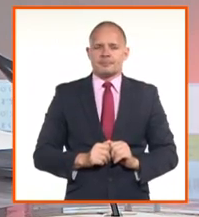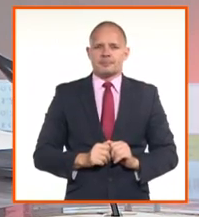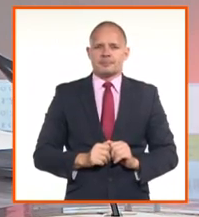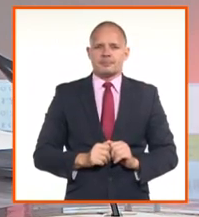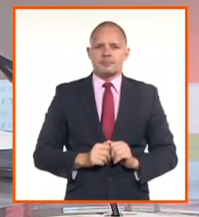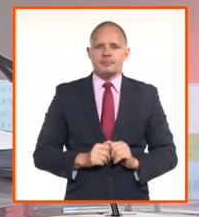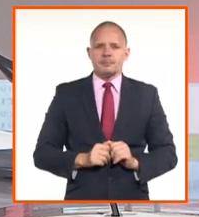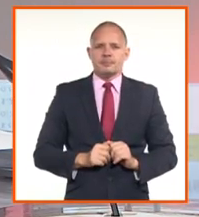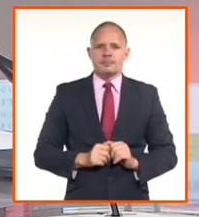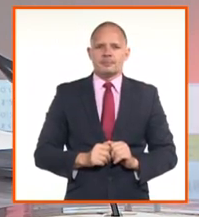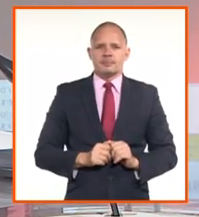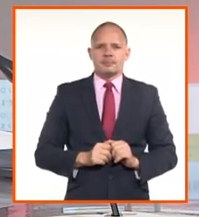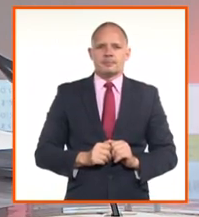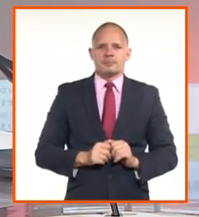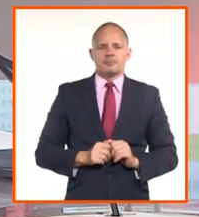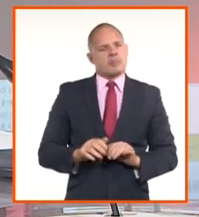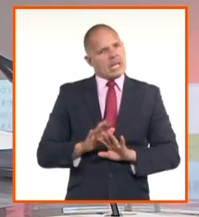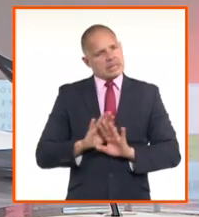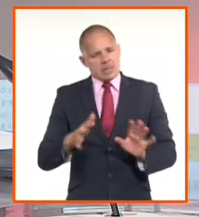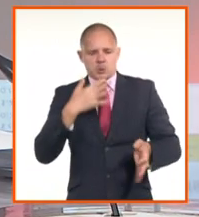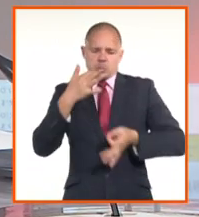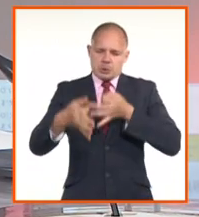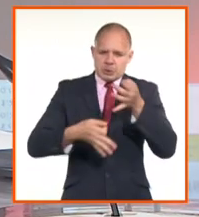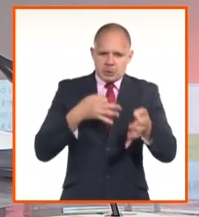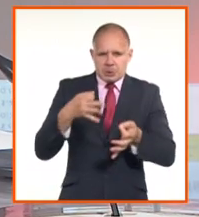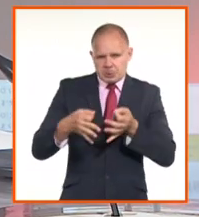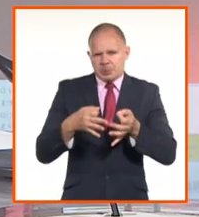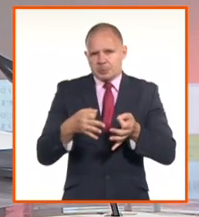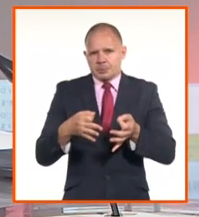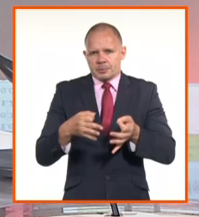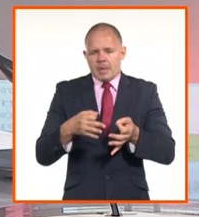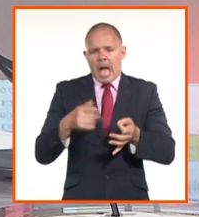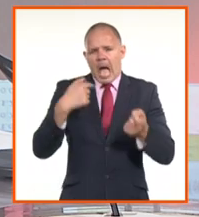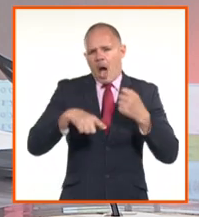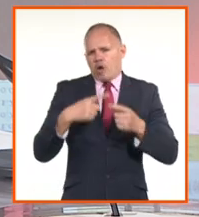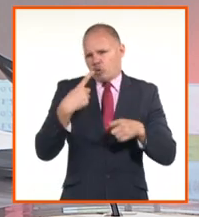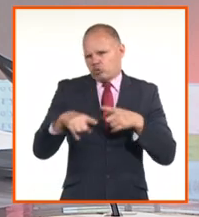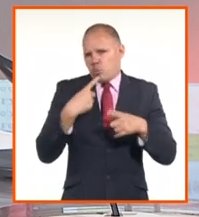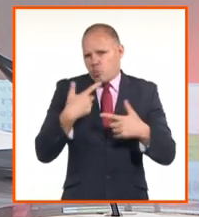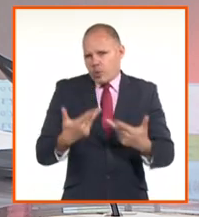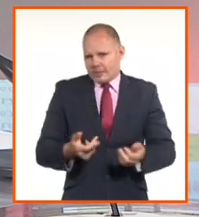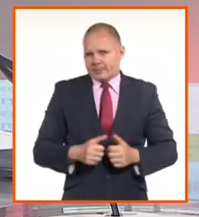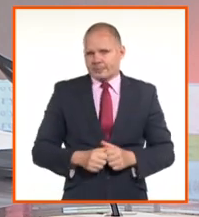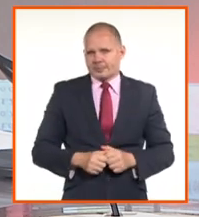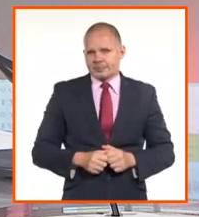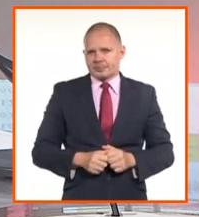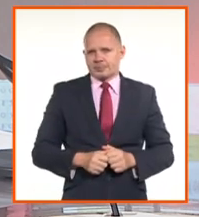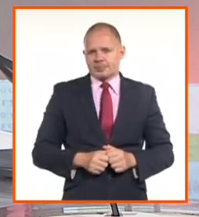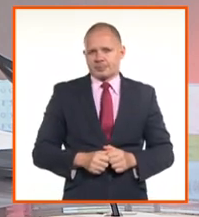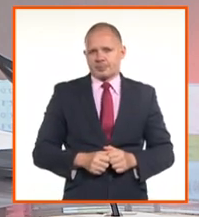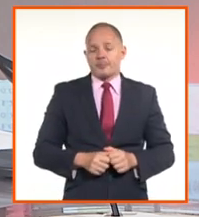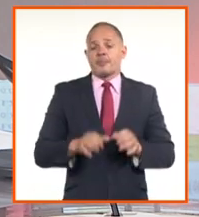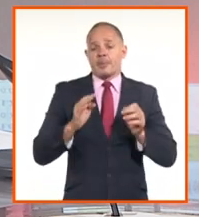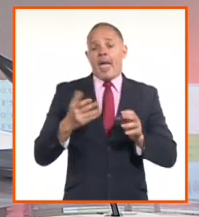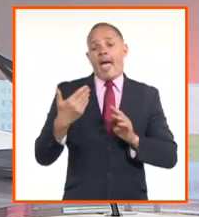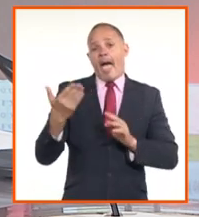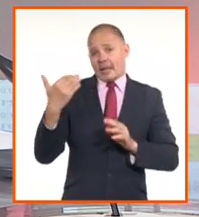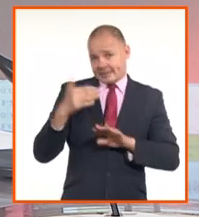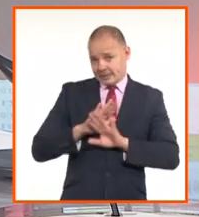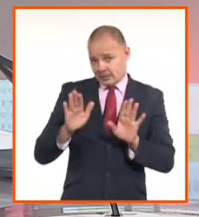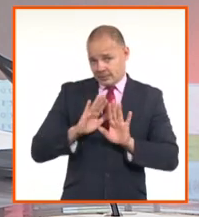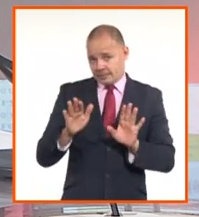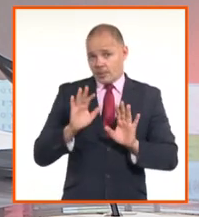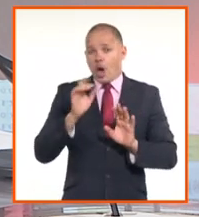antes de concluir mi intervención, también quisiera ratificar lo que dijo el compañero Alejandro